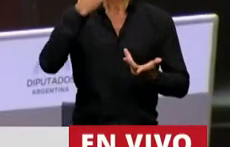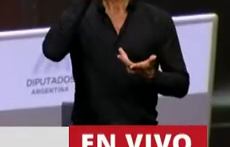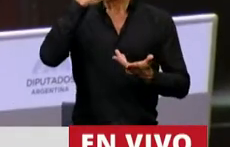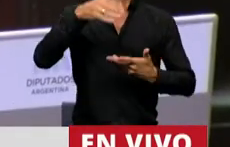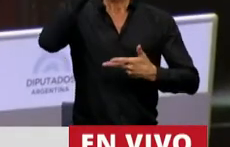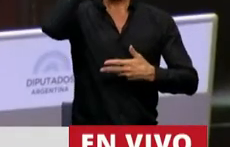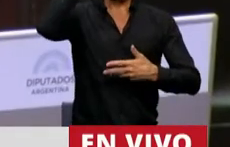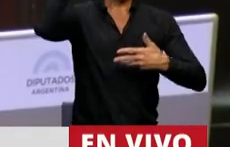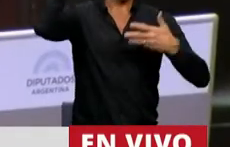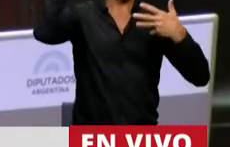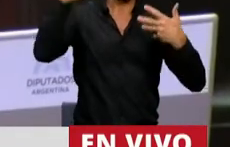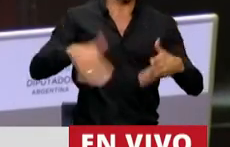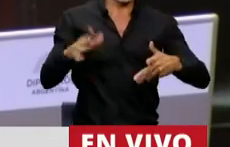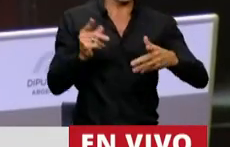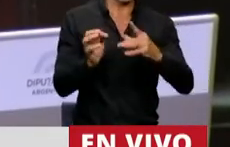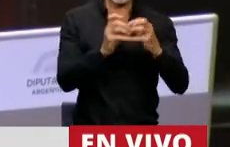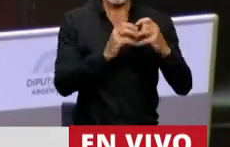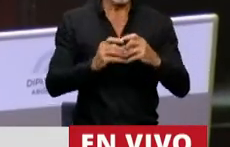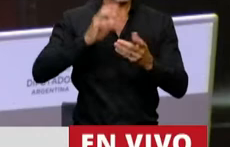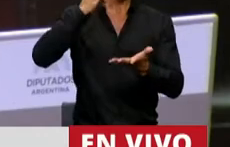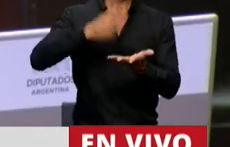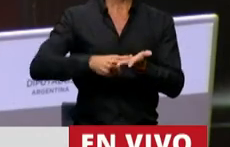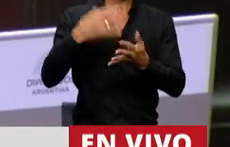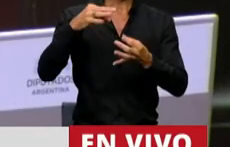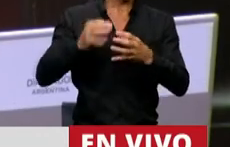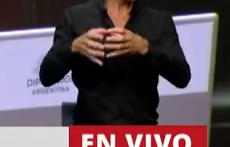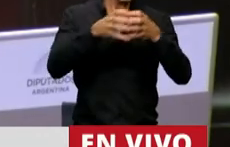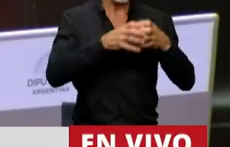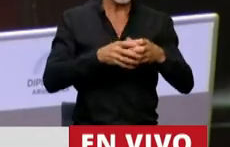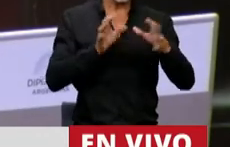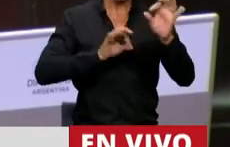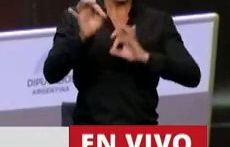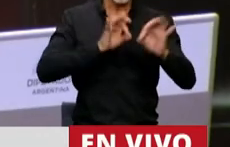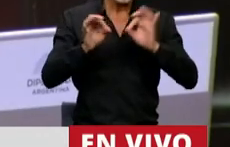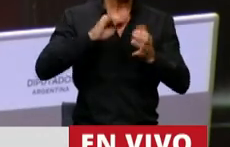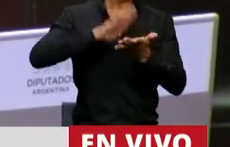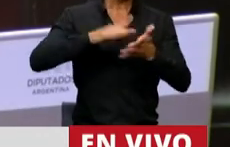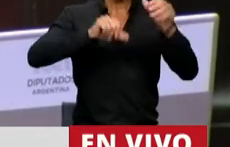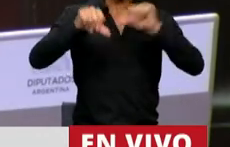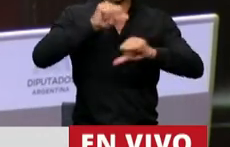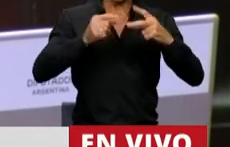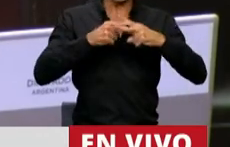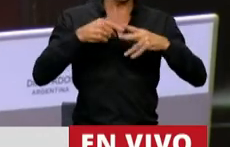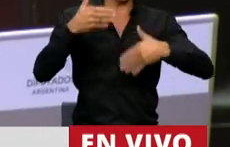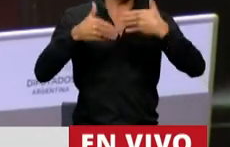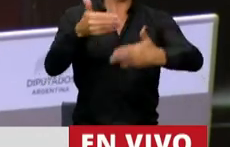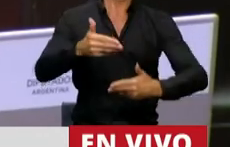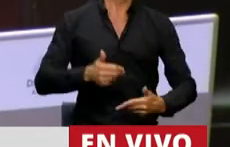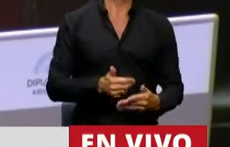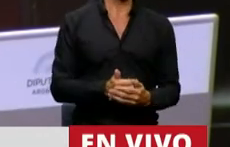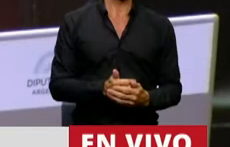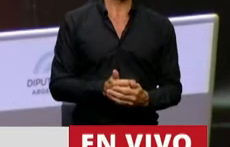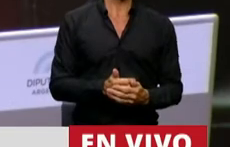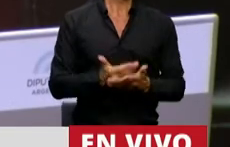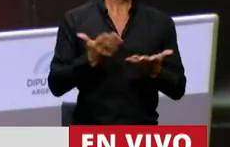tratar este dictamen único del proyecto de financiamiento progresivo de la ciencia y la tecnología. Y como